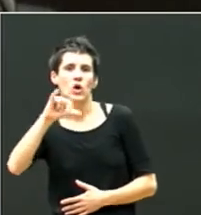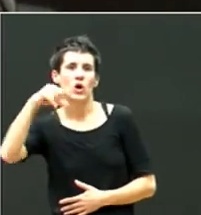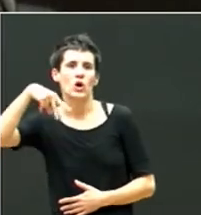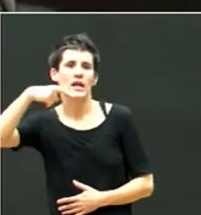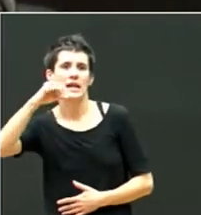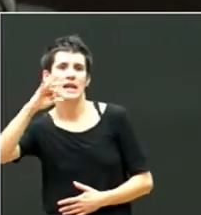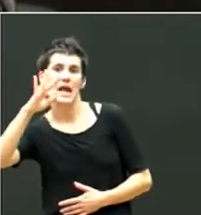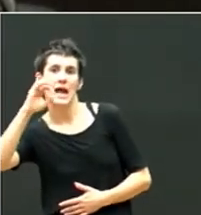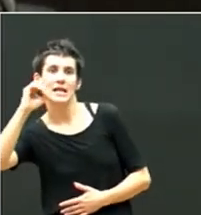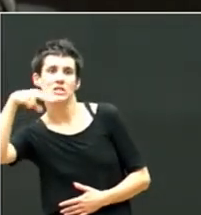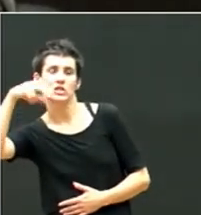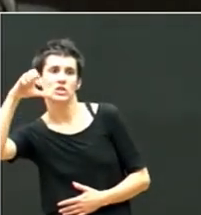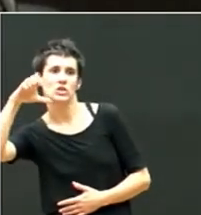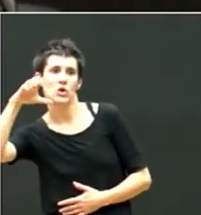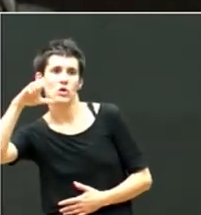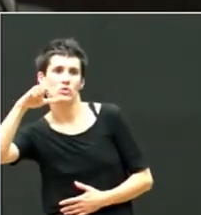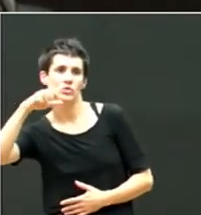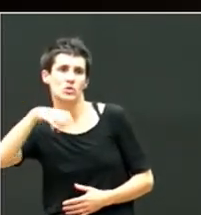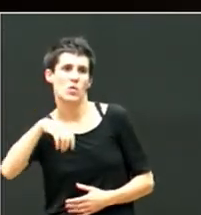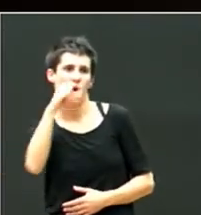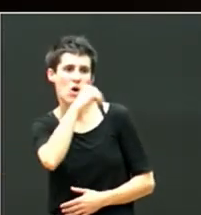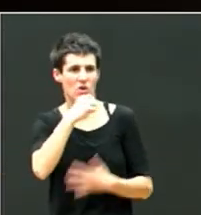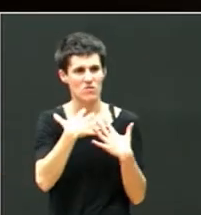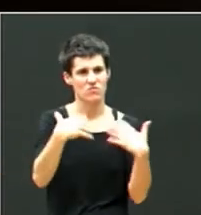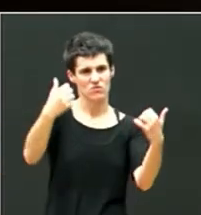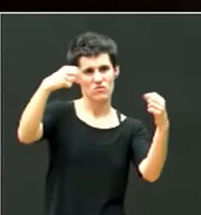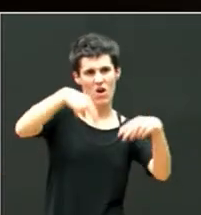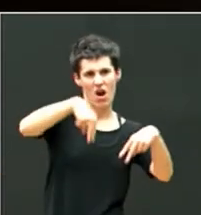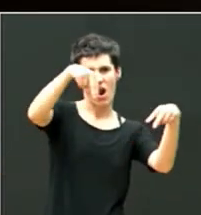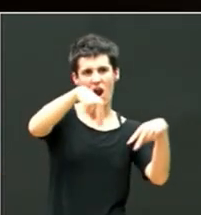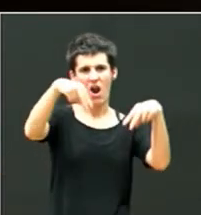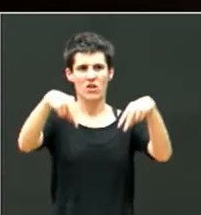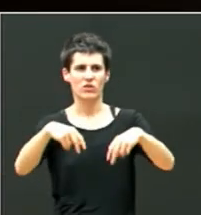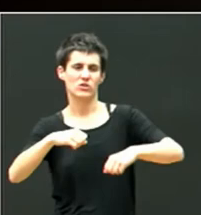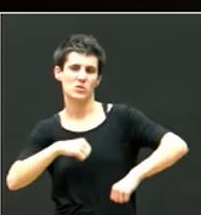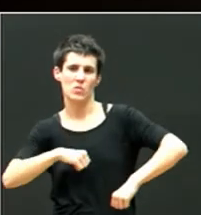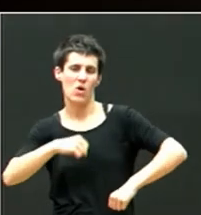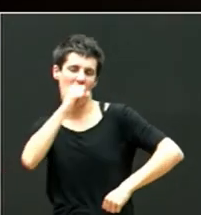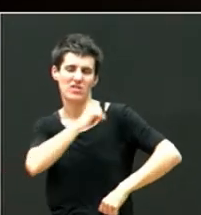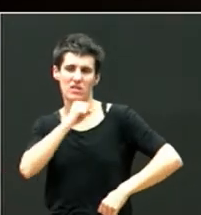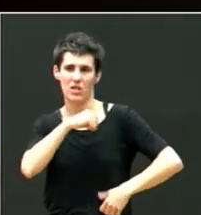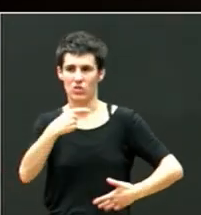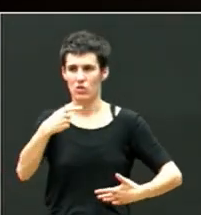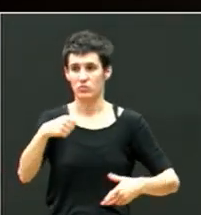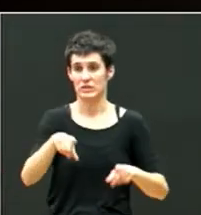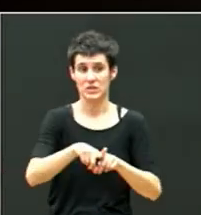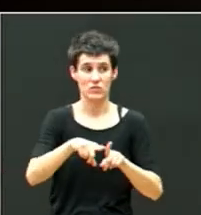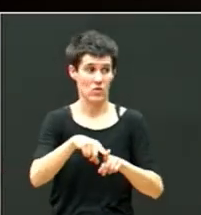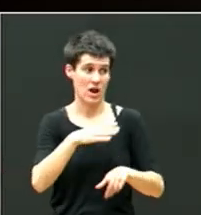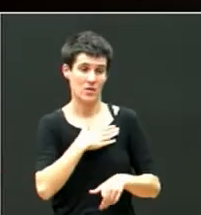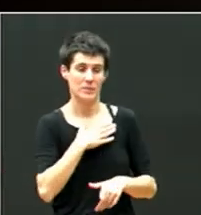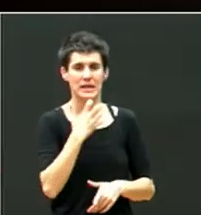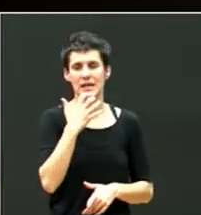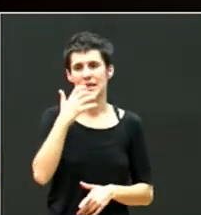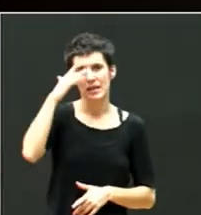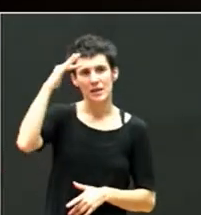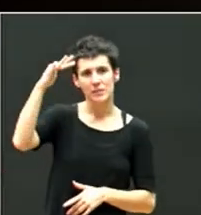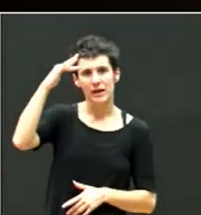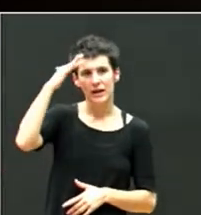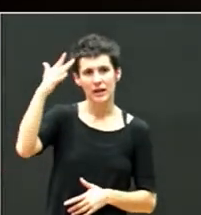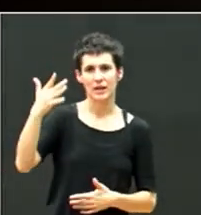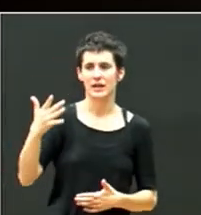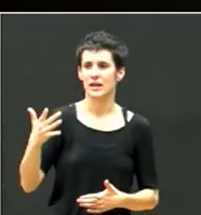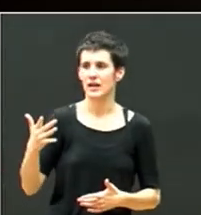ahí los Rolling, la gente saltando, fumando, bebiendo y tú aquí estudiando, y dice, pues eso es lo que me pasa a mí, ¿no? Si pudiéramos ser capaces de imaginar cuál es el